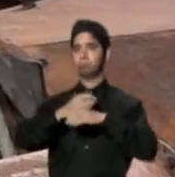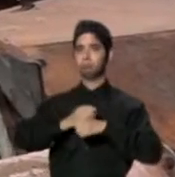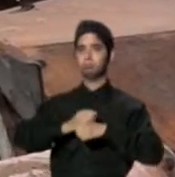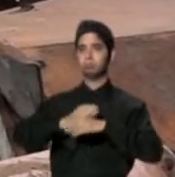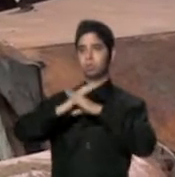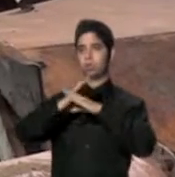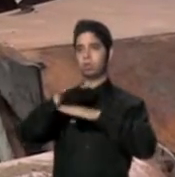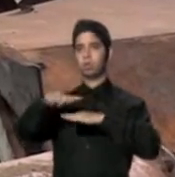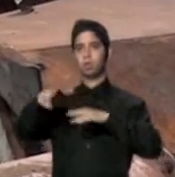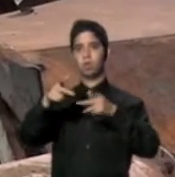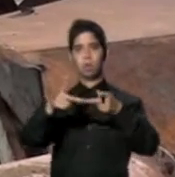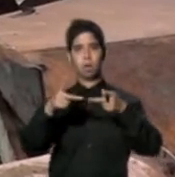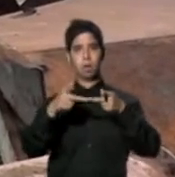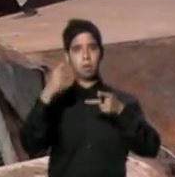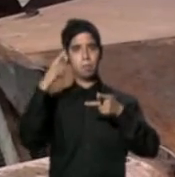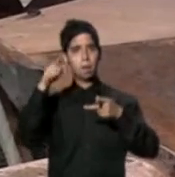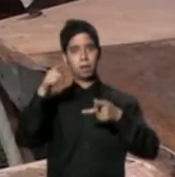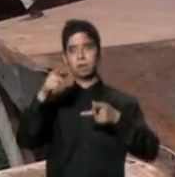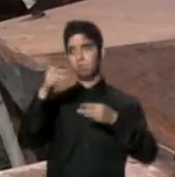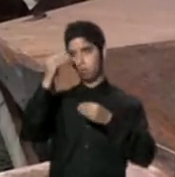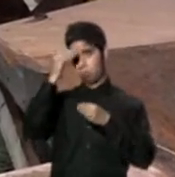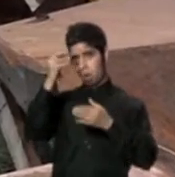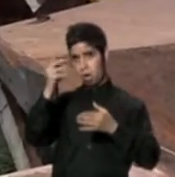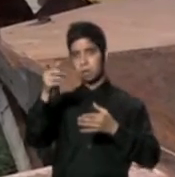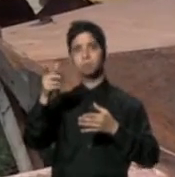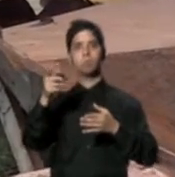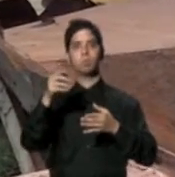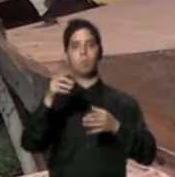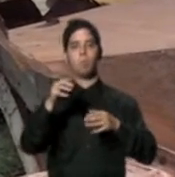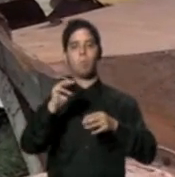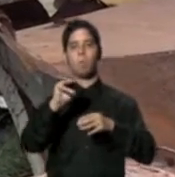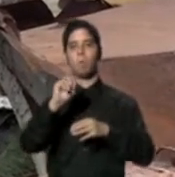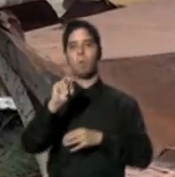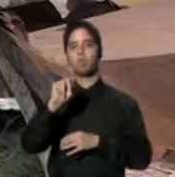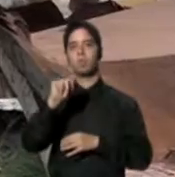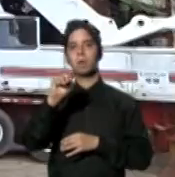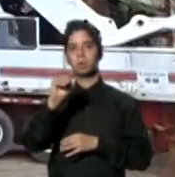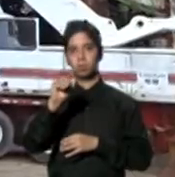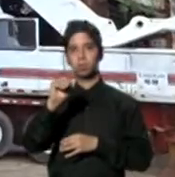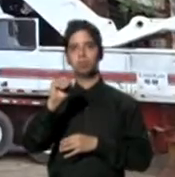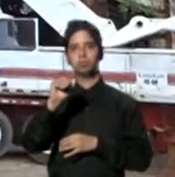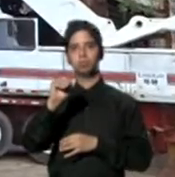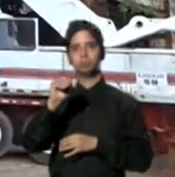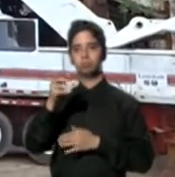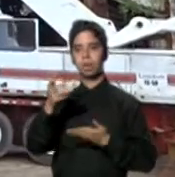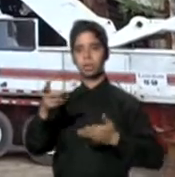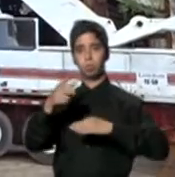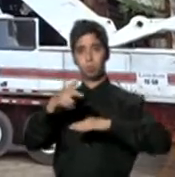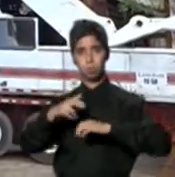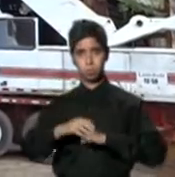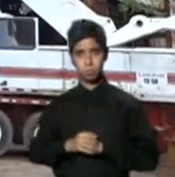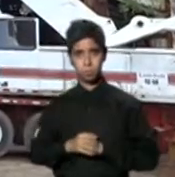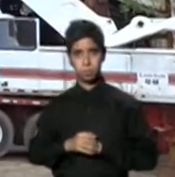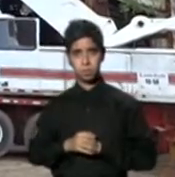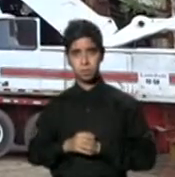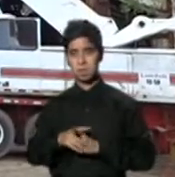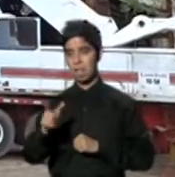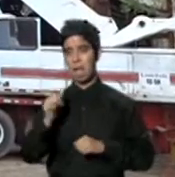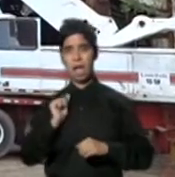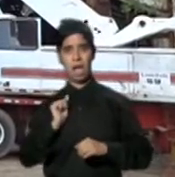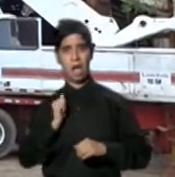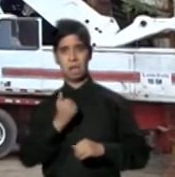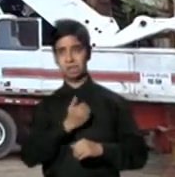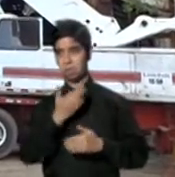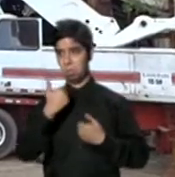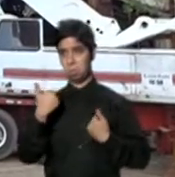declaradas como Monumento y Patrimonio Nacional para el 1999. La falta de información de parte de las agencias ha llegado a